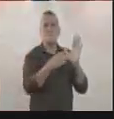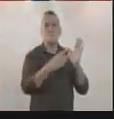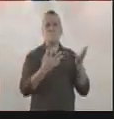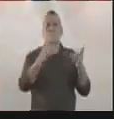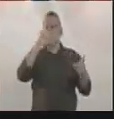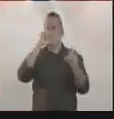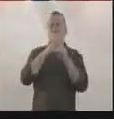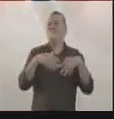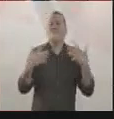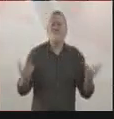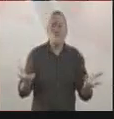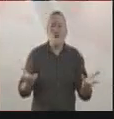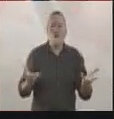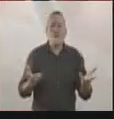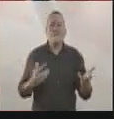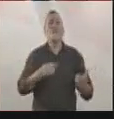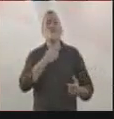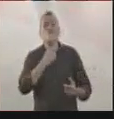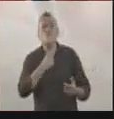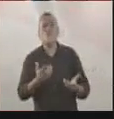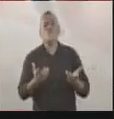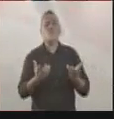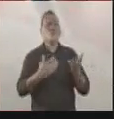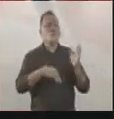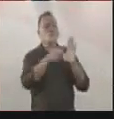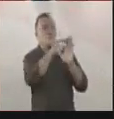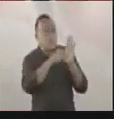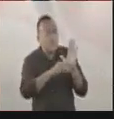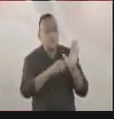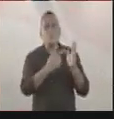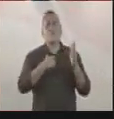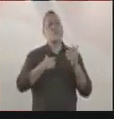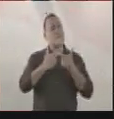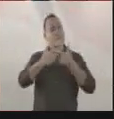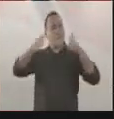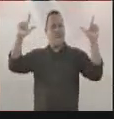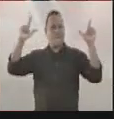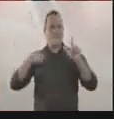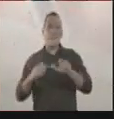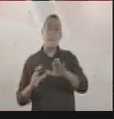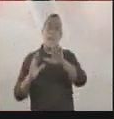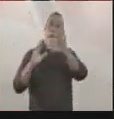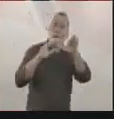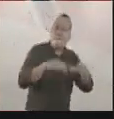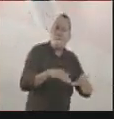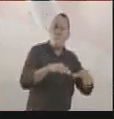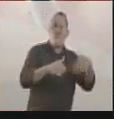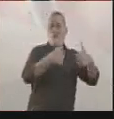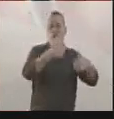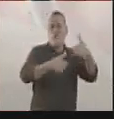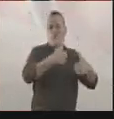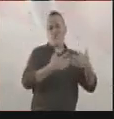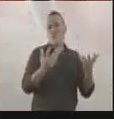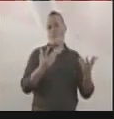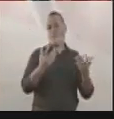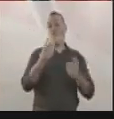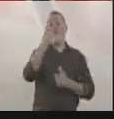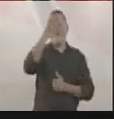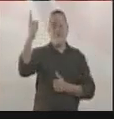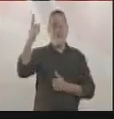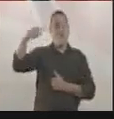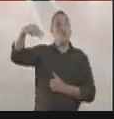con el objeto de definir sus simpatías y con toda libertad respaldar la opción de su